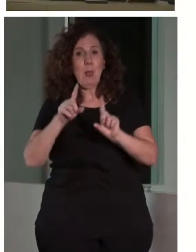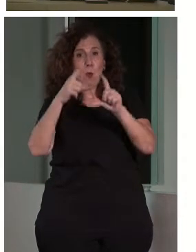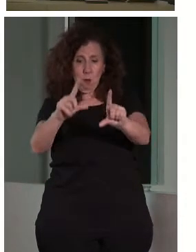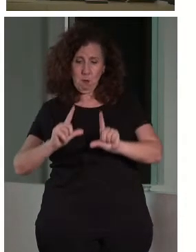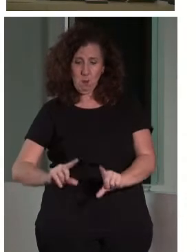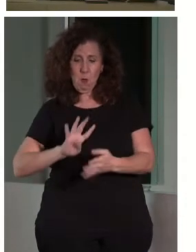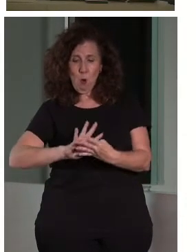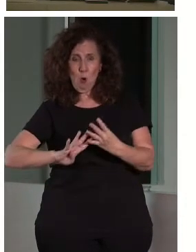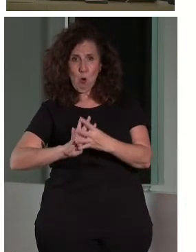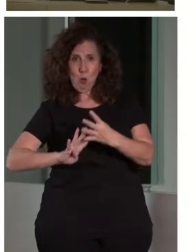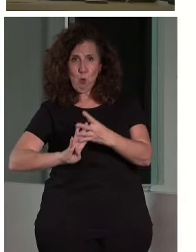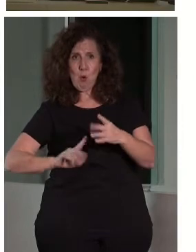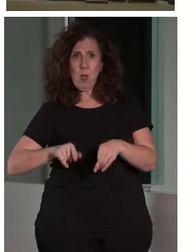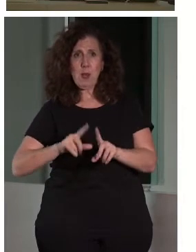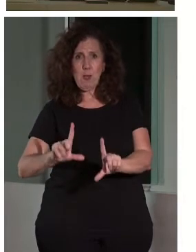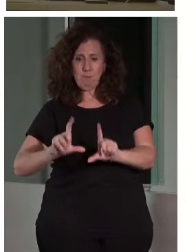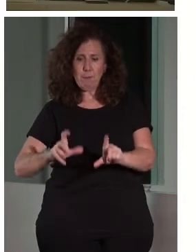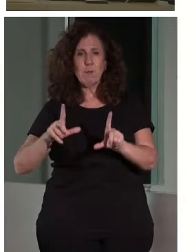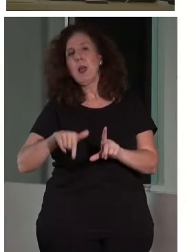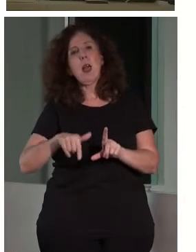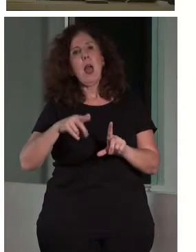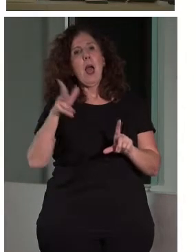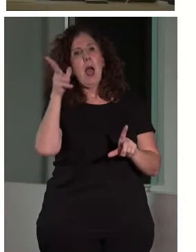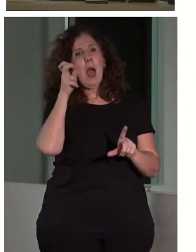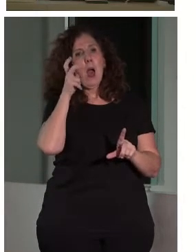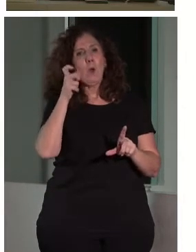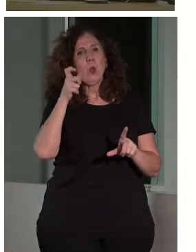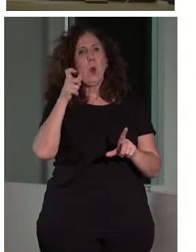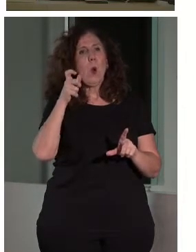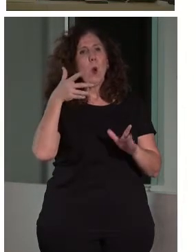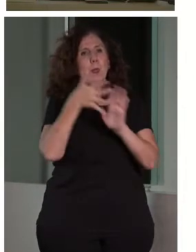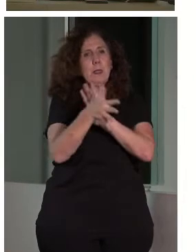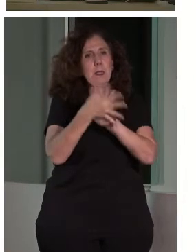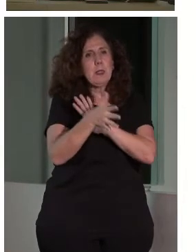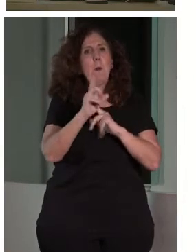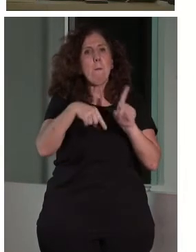audiodescripción, lengua de signos y toda una serie de recursos.